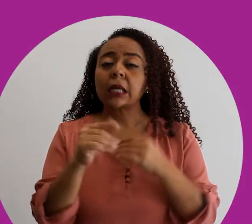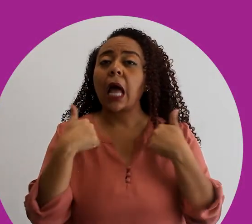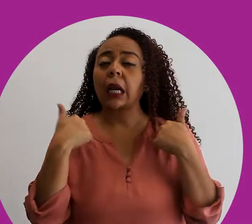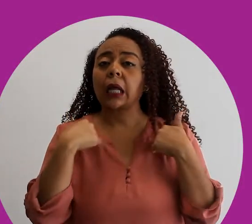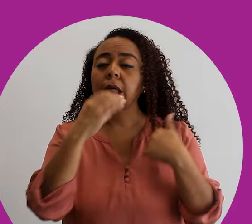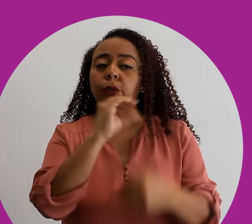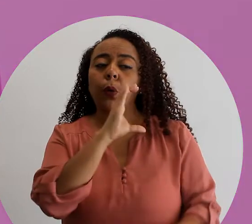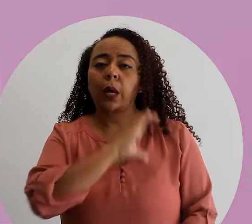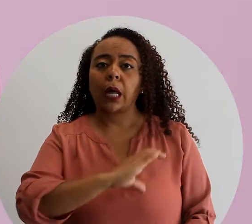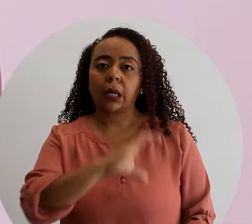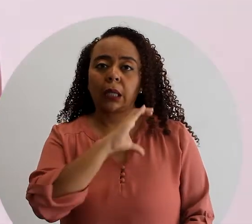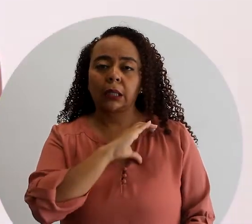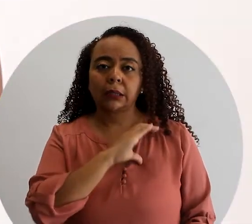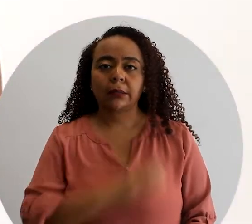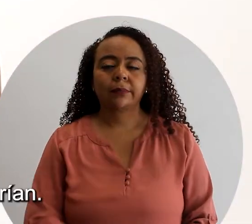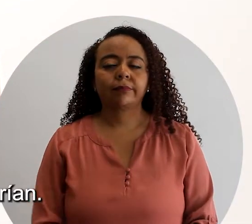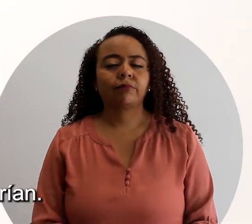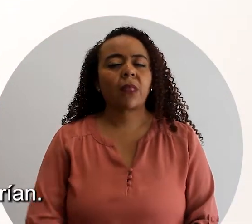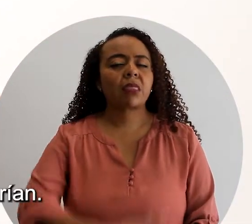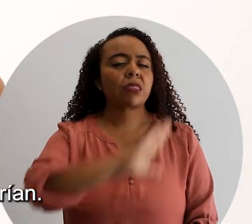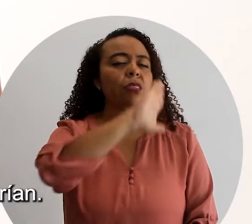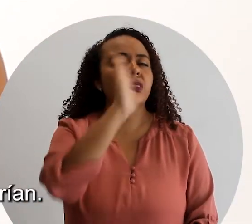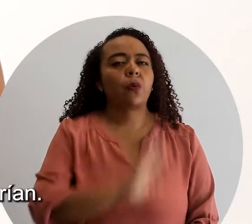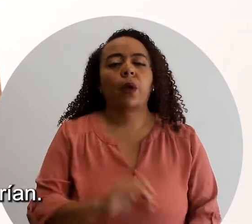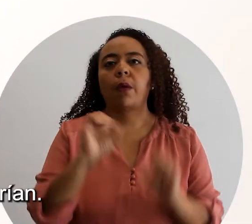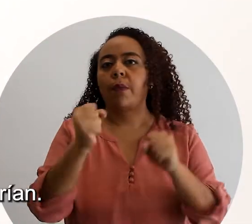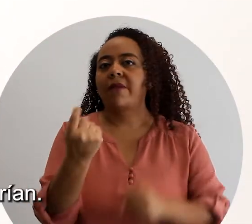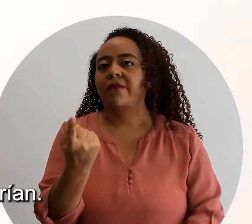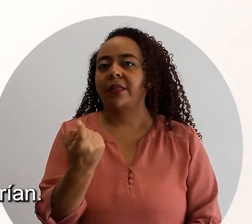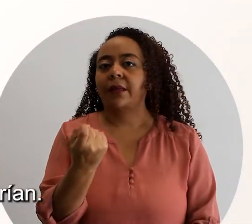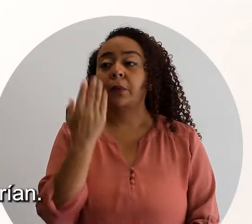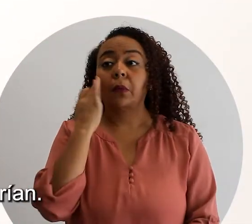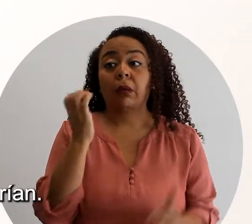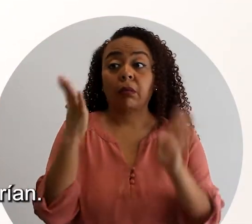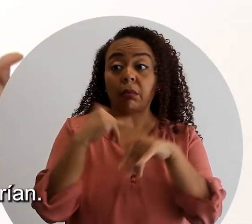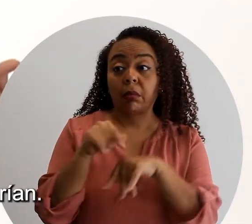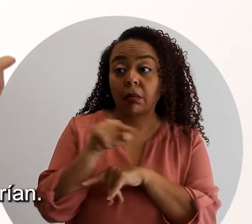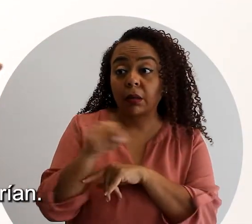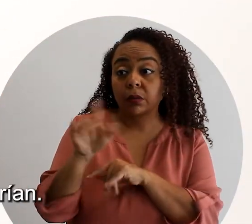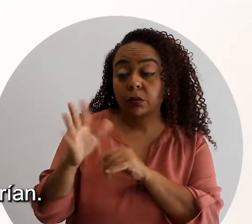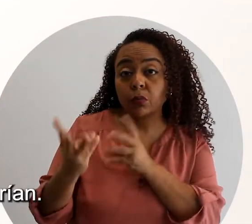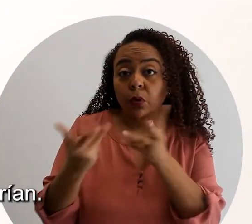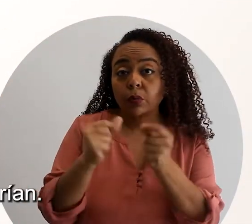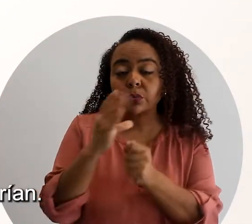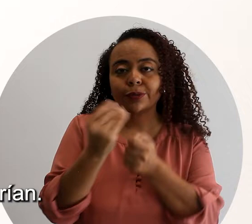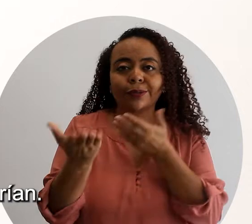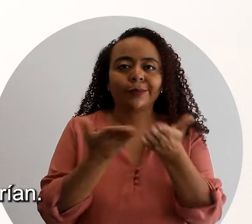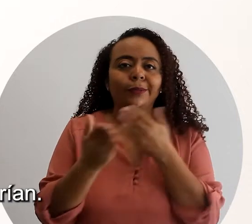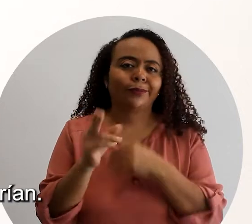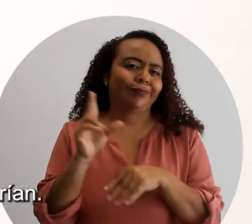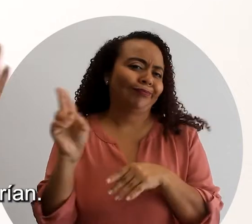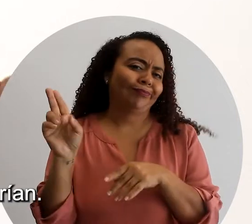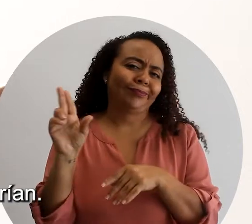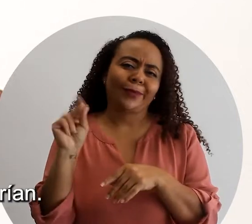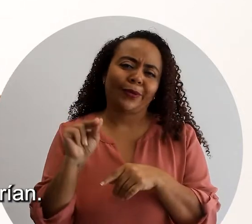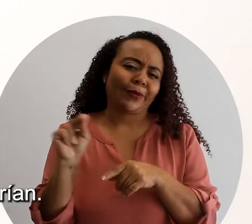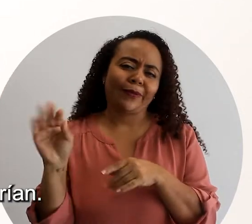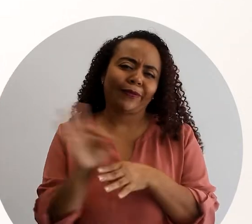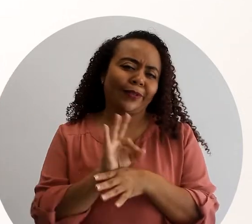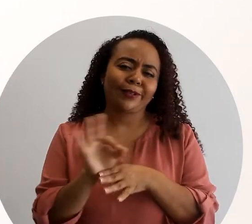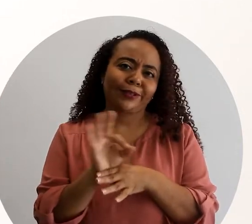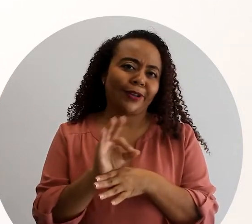son las alegrías o características que nunca pueden faltar, ya que sin ellas los productos o servicios no